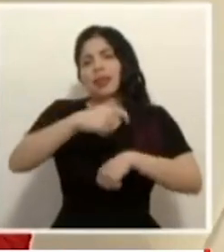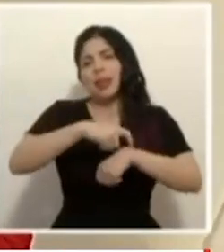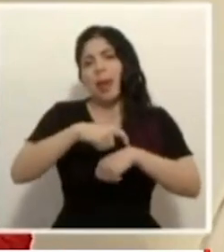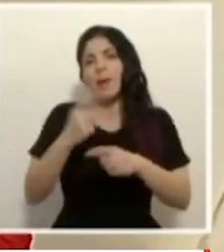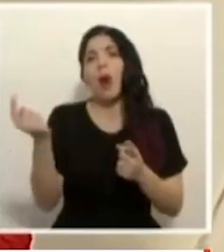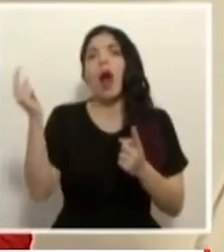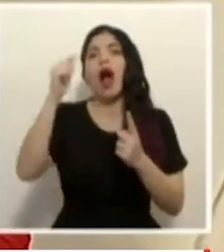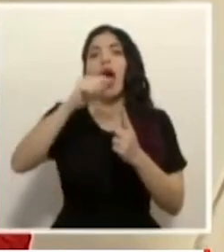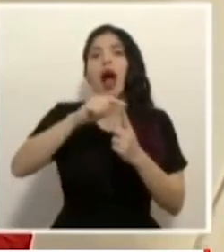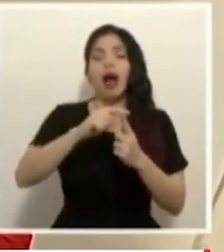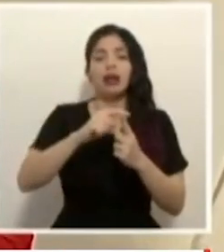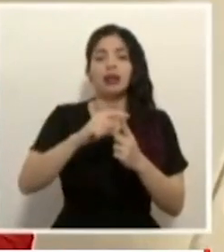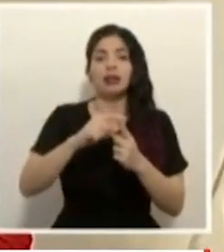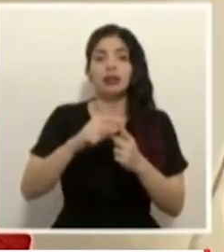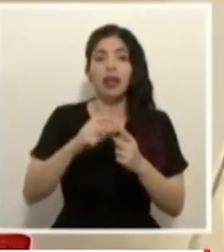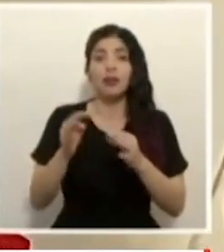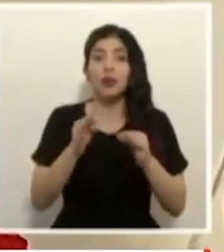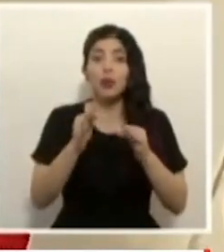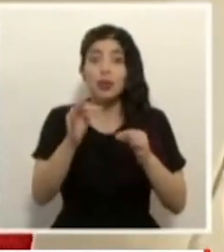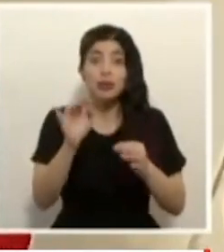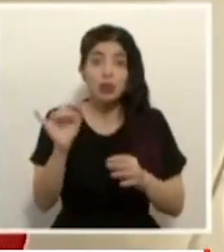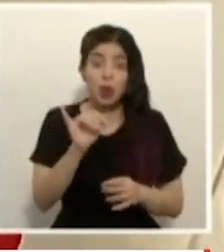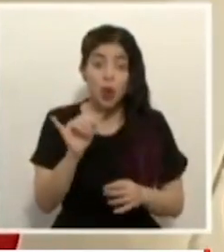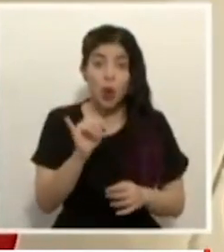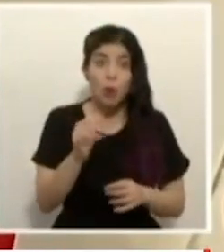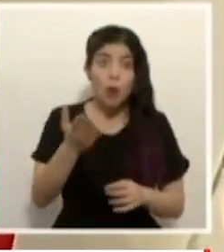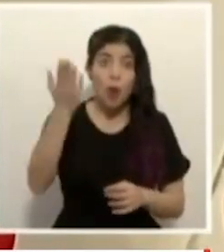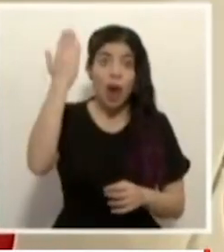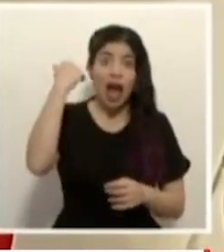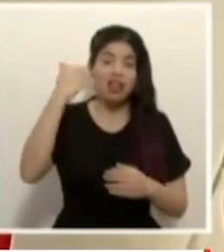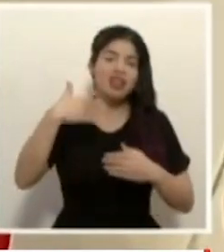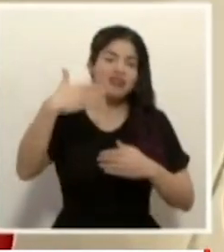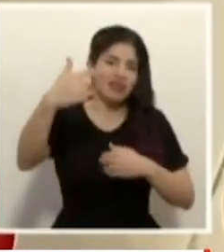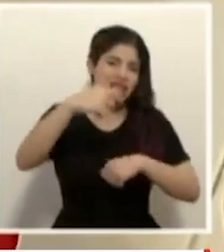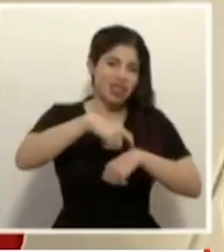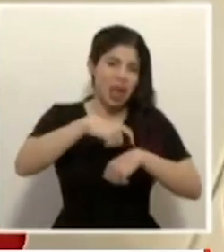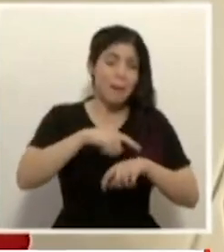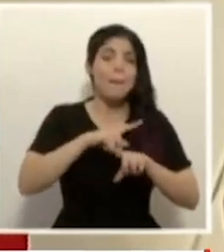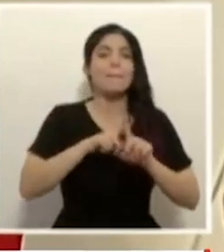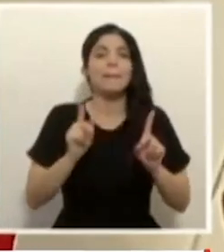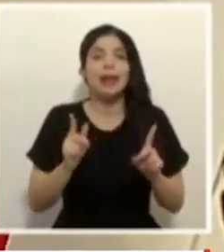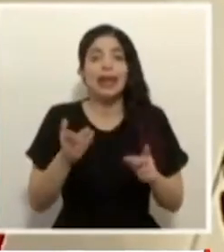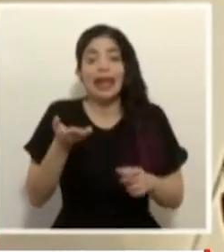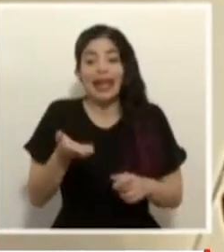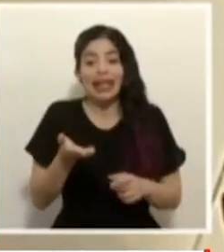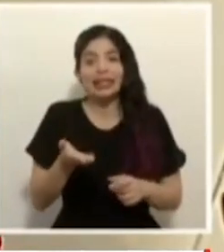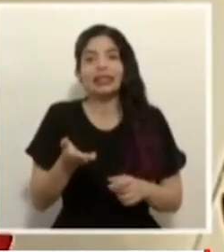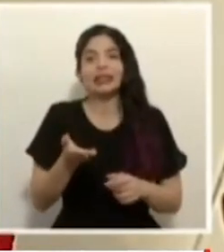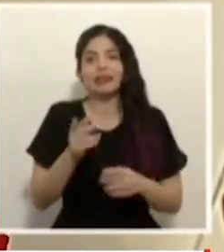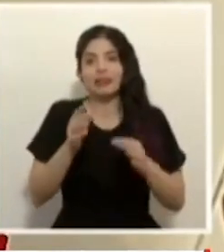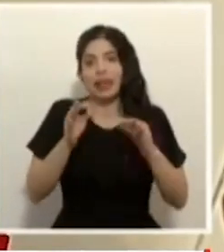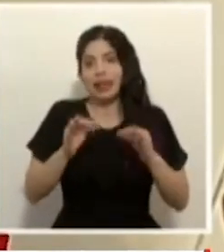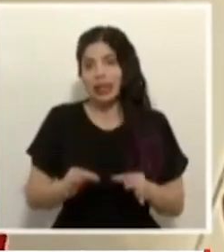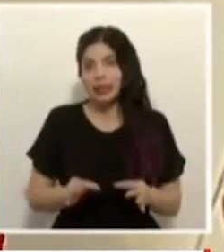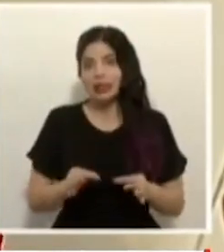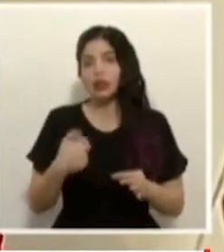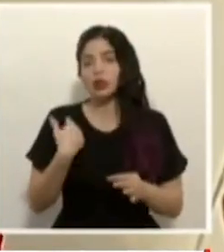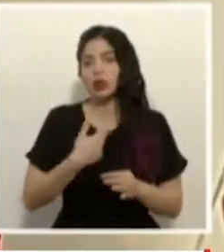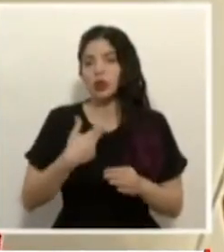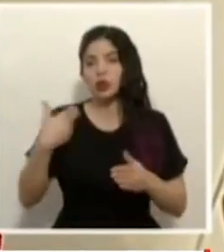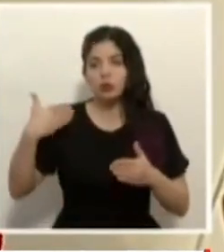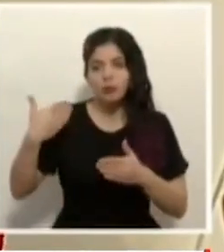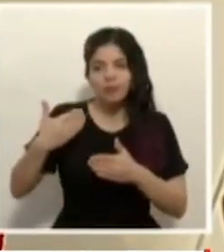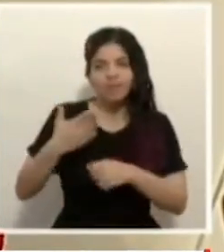estar en la situación en relación con turismo como estábamos anteriormente. No obstante, esta es una de las decisiones en las que hemos venido